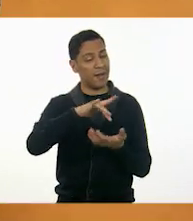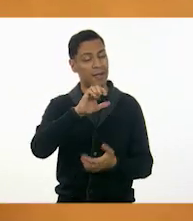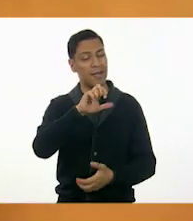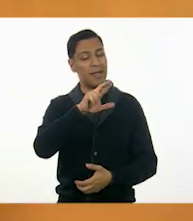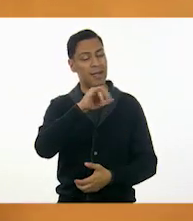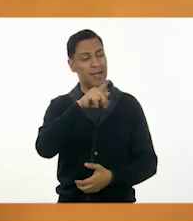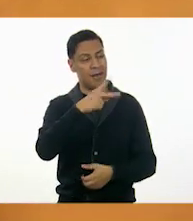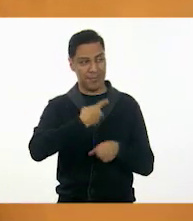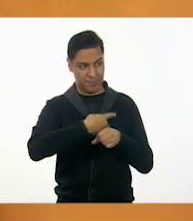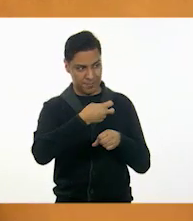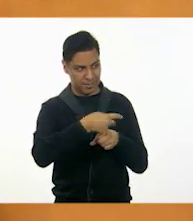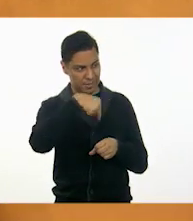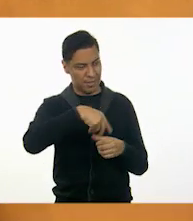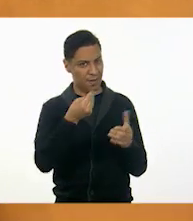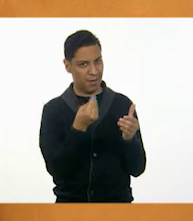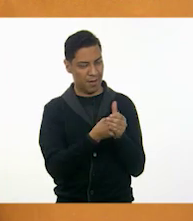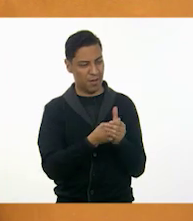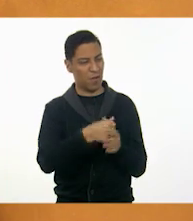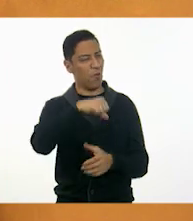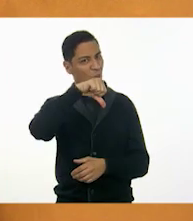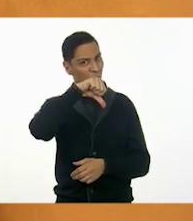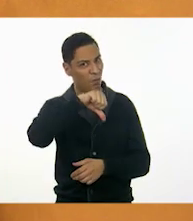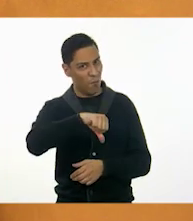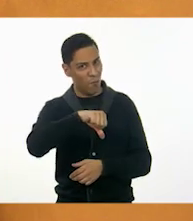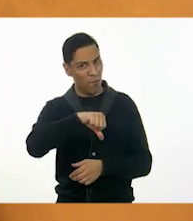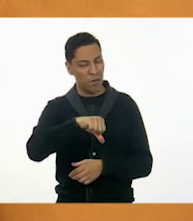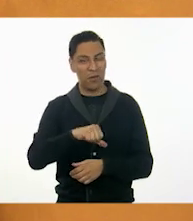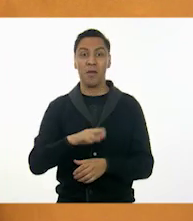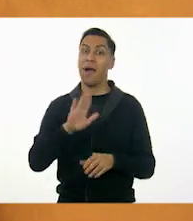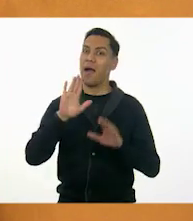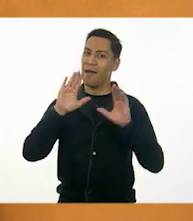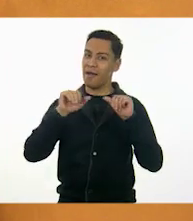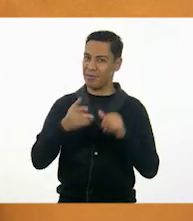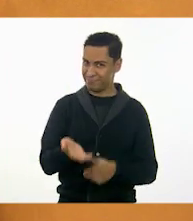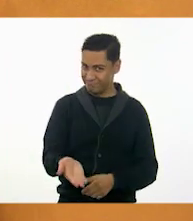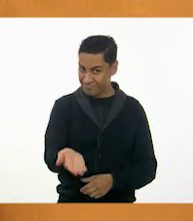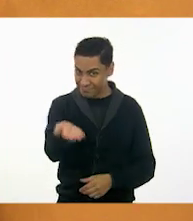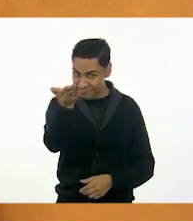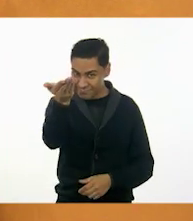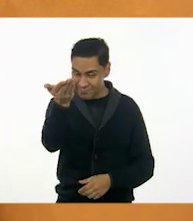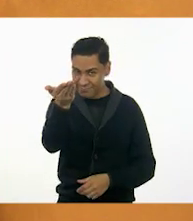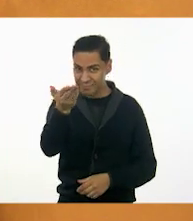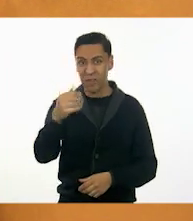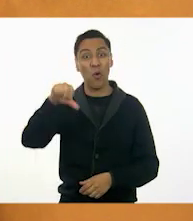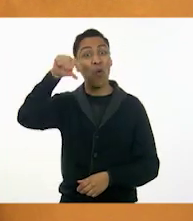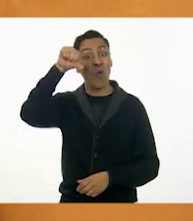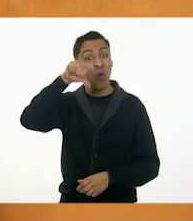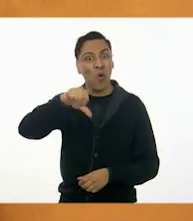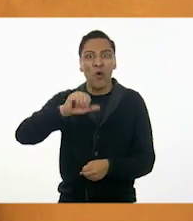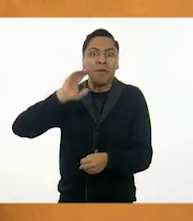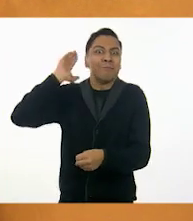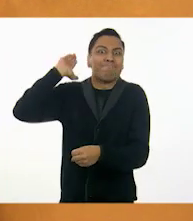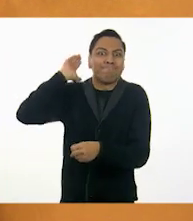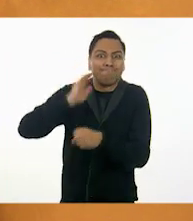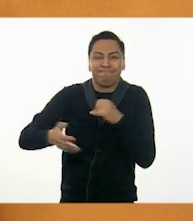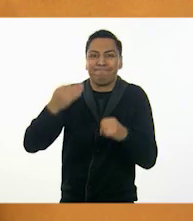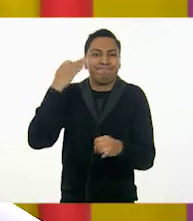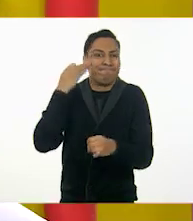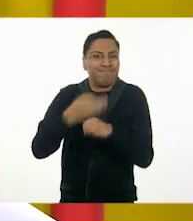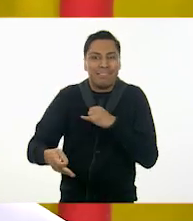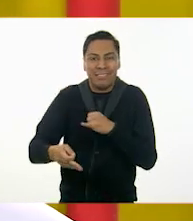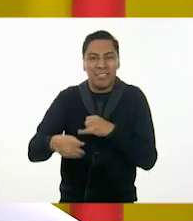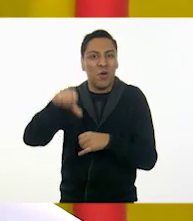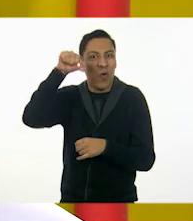a esta clase el día de hoy. Y bueno, vamos a despedirnos de nuestros niños porque recuerda que hoy es el último día de clases. Último día de